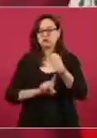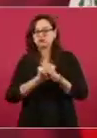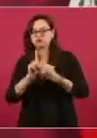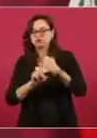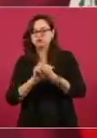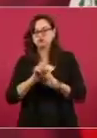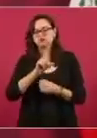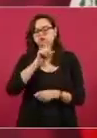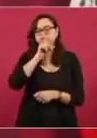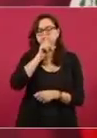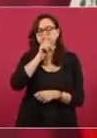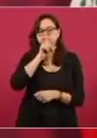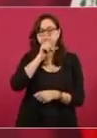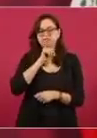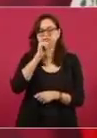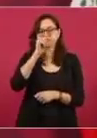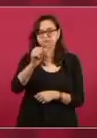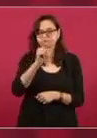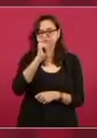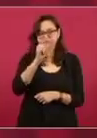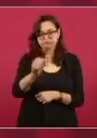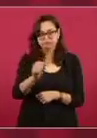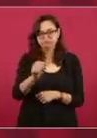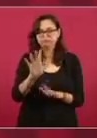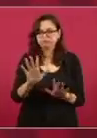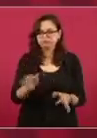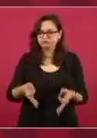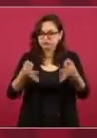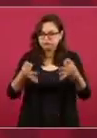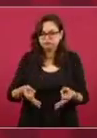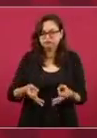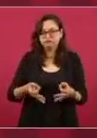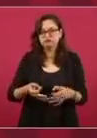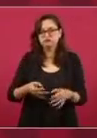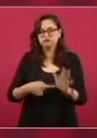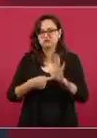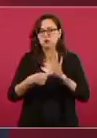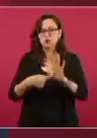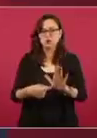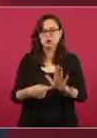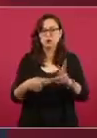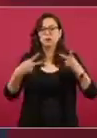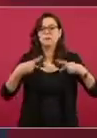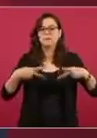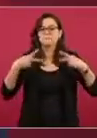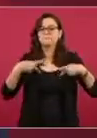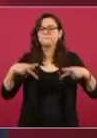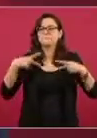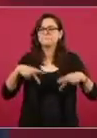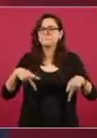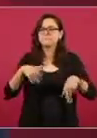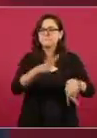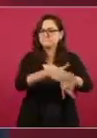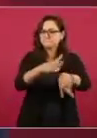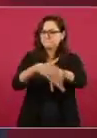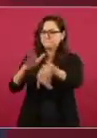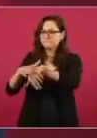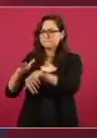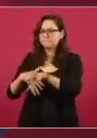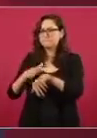Y decirle al pueblo de México que estén tranquilos, que